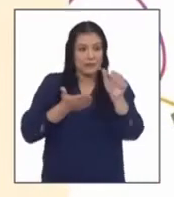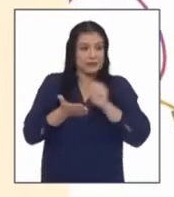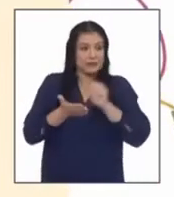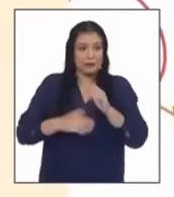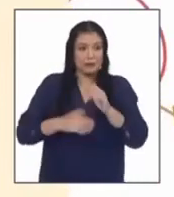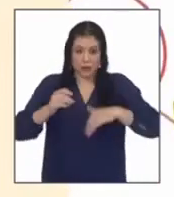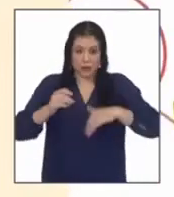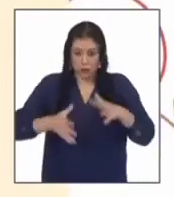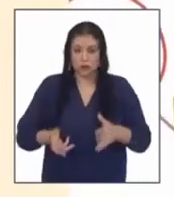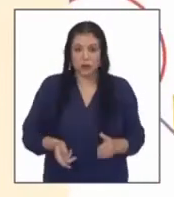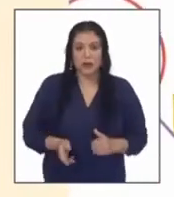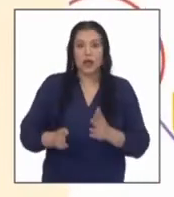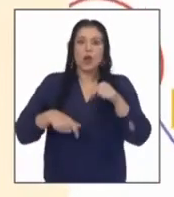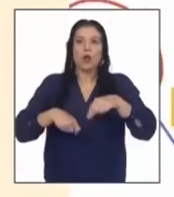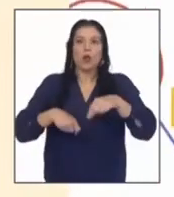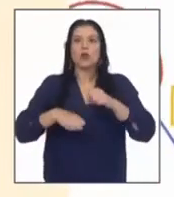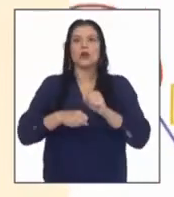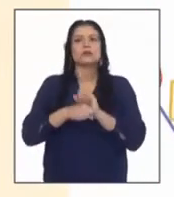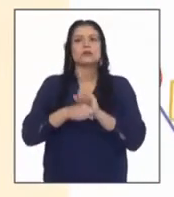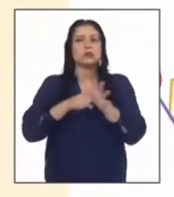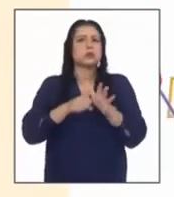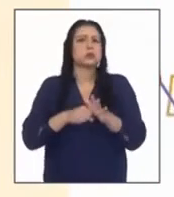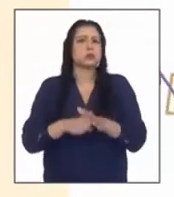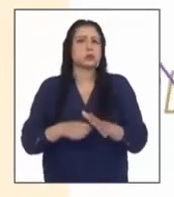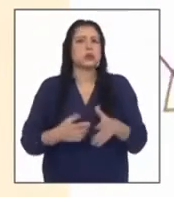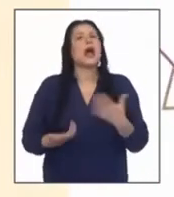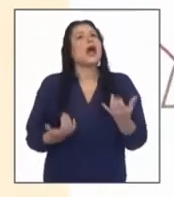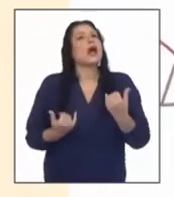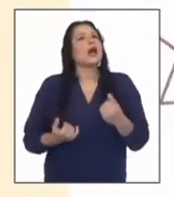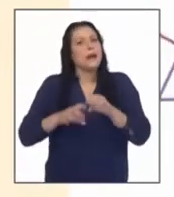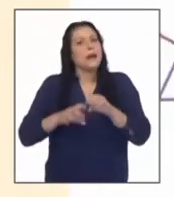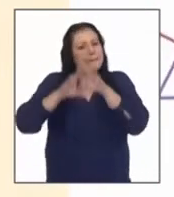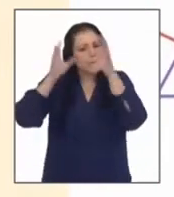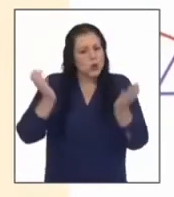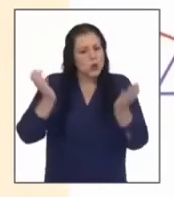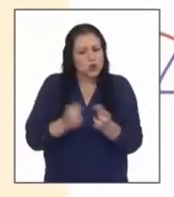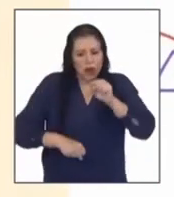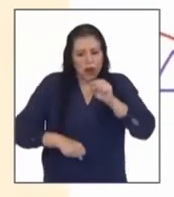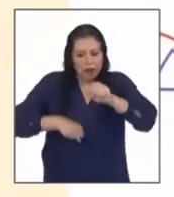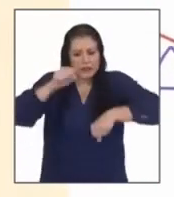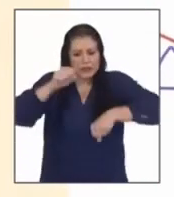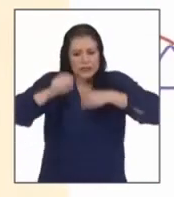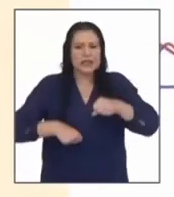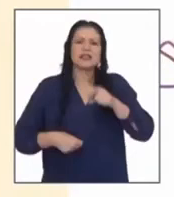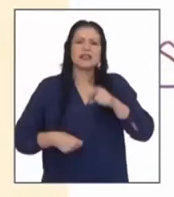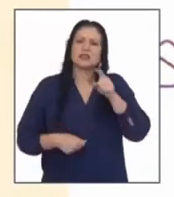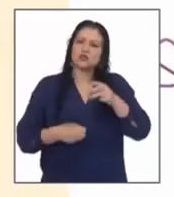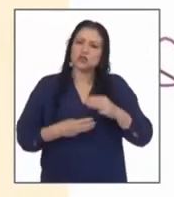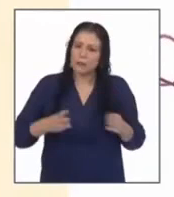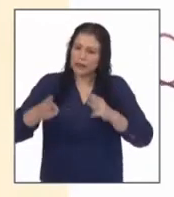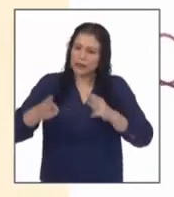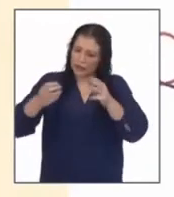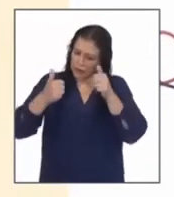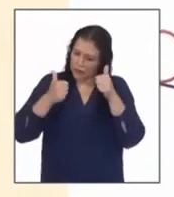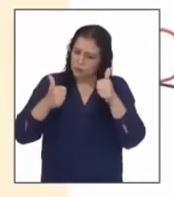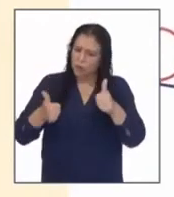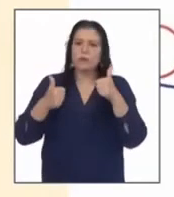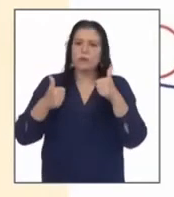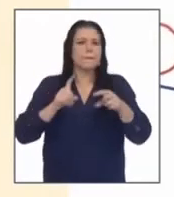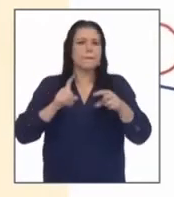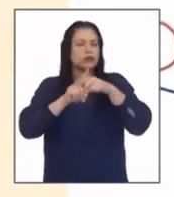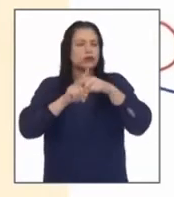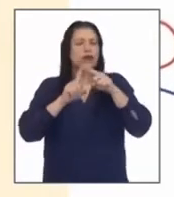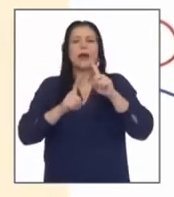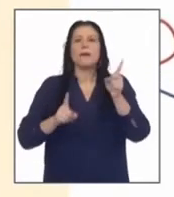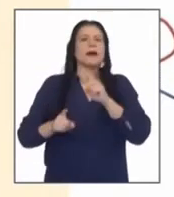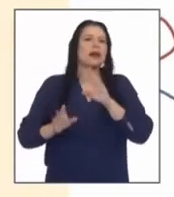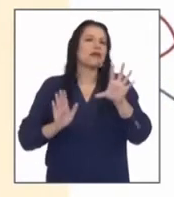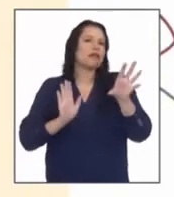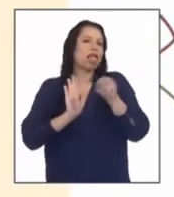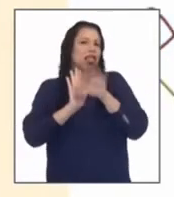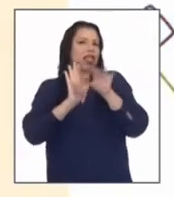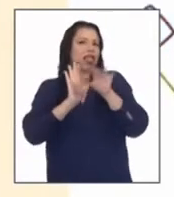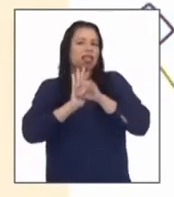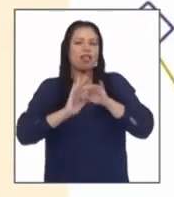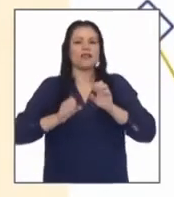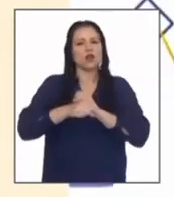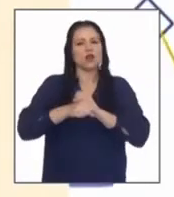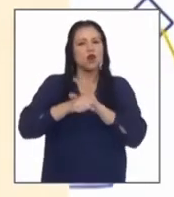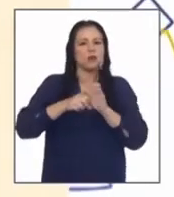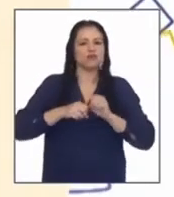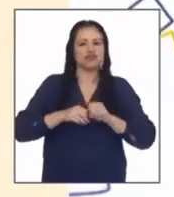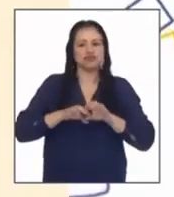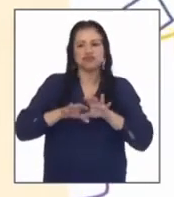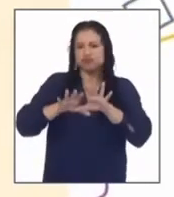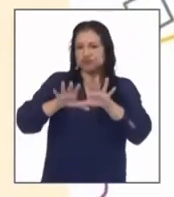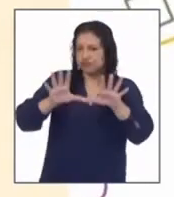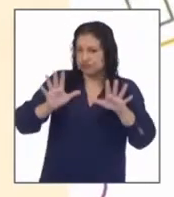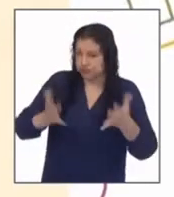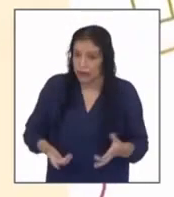una pandemia lo obliga la bicicleta en el mundo se ha convertido en un medio de transporte eficaz para evitar contagios e impedir la propagación del